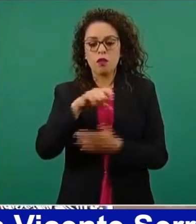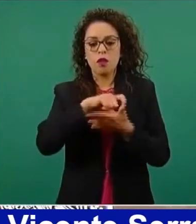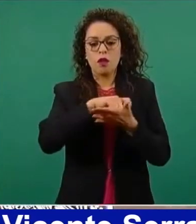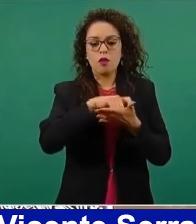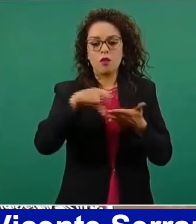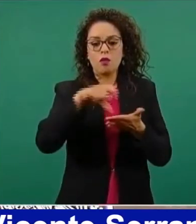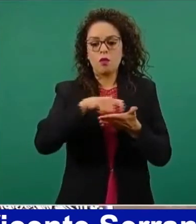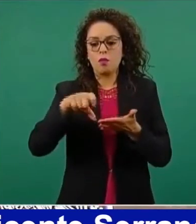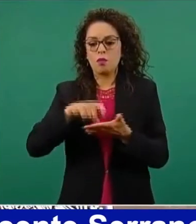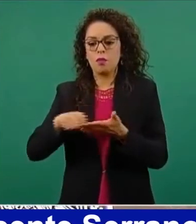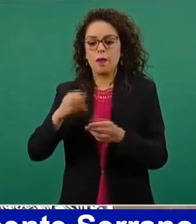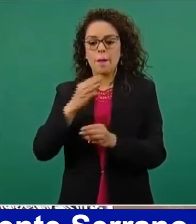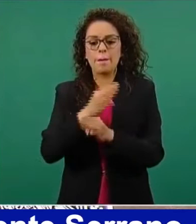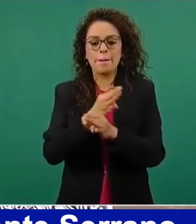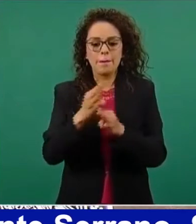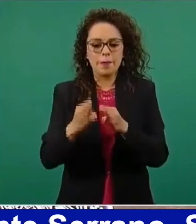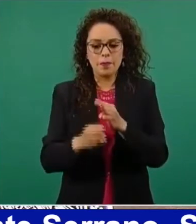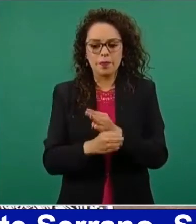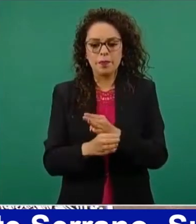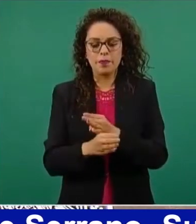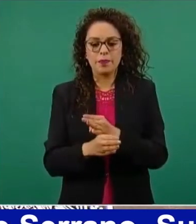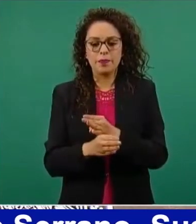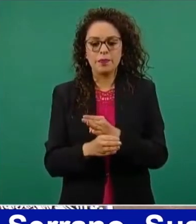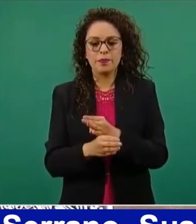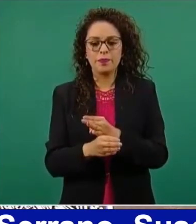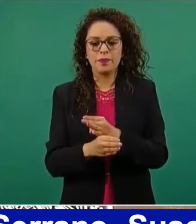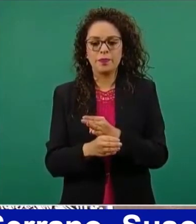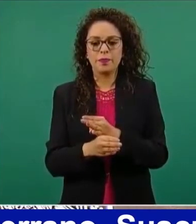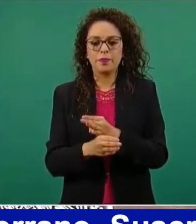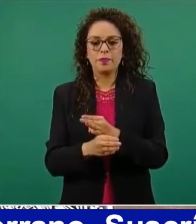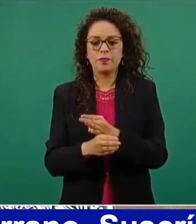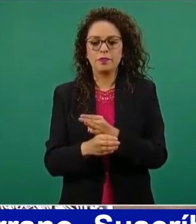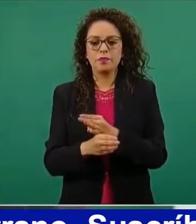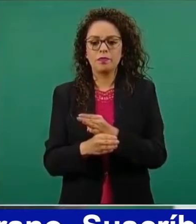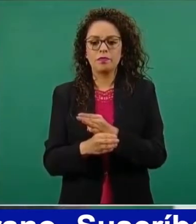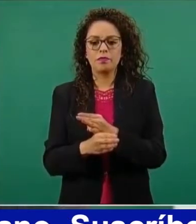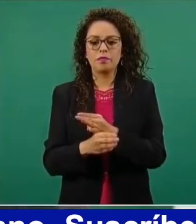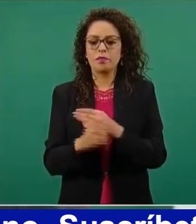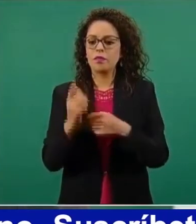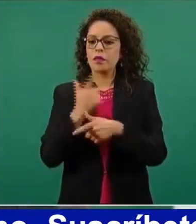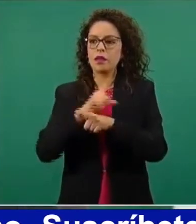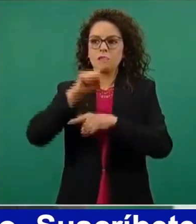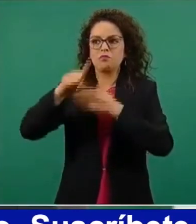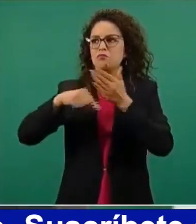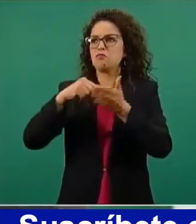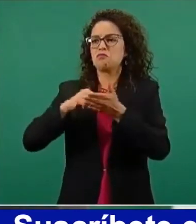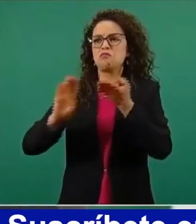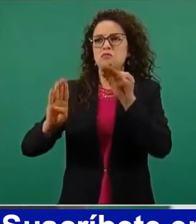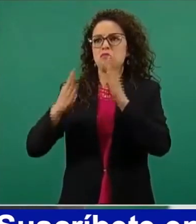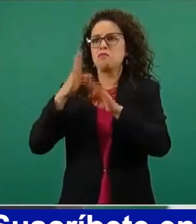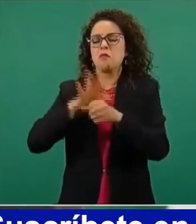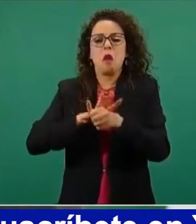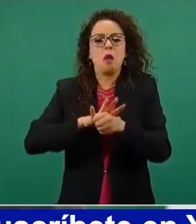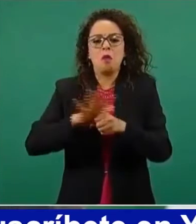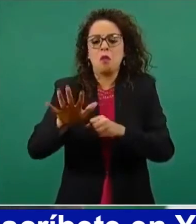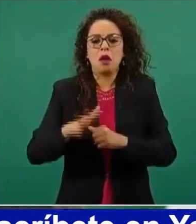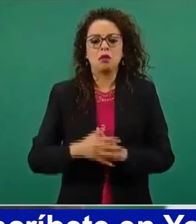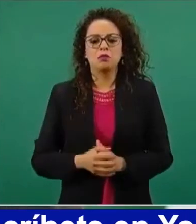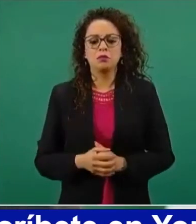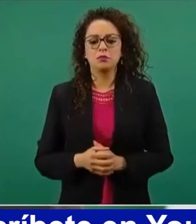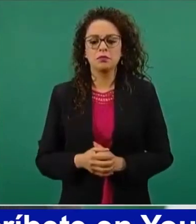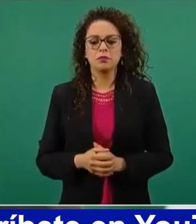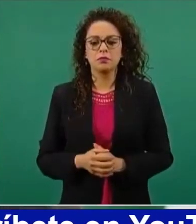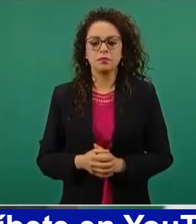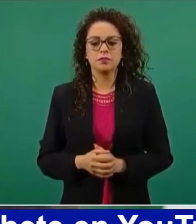en cualquier lugar del mundo que puedan